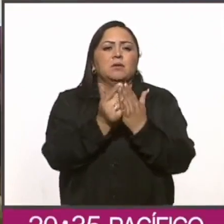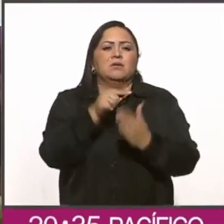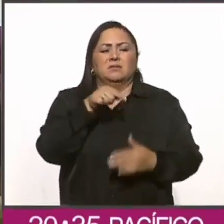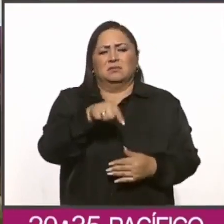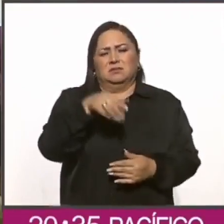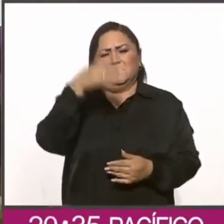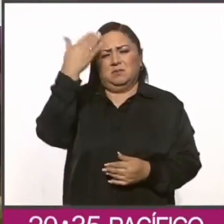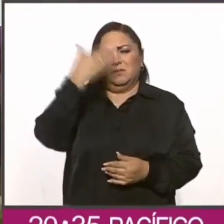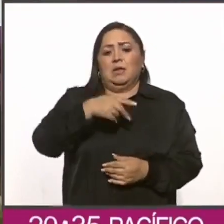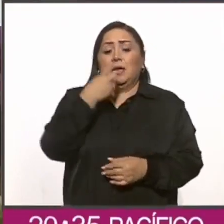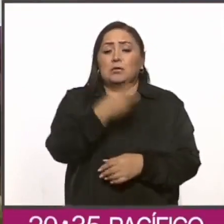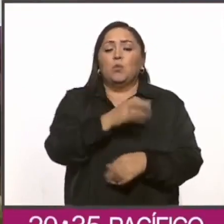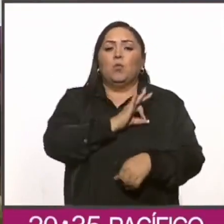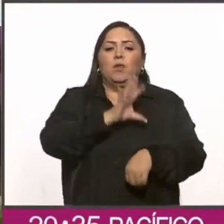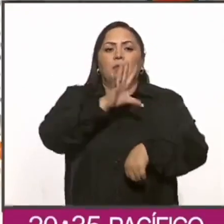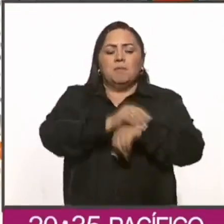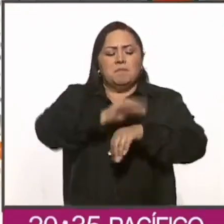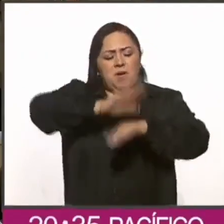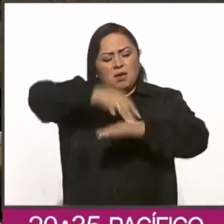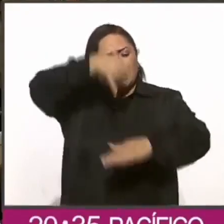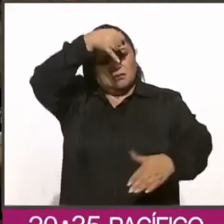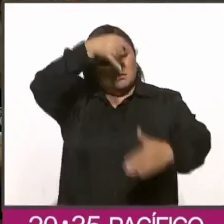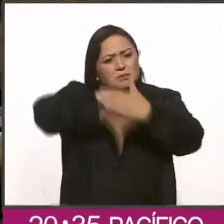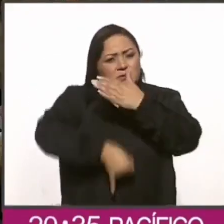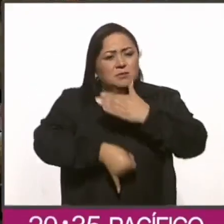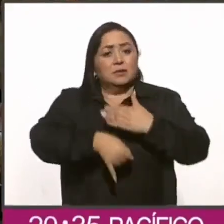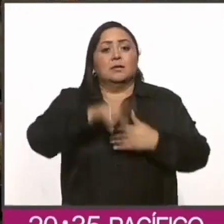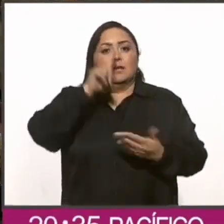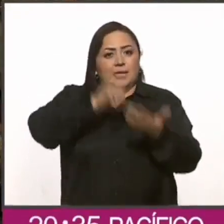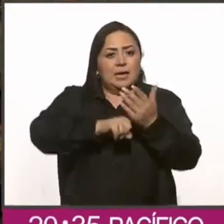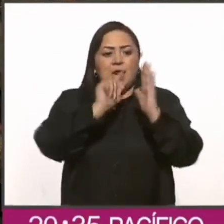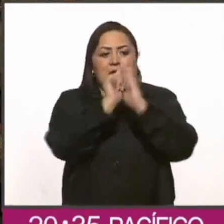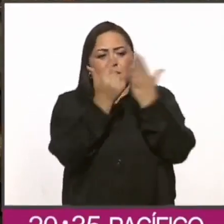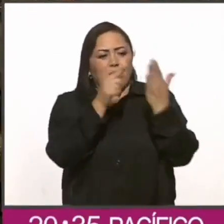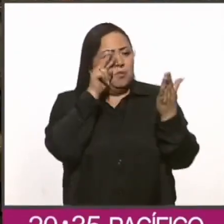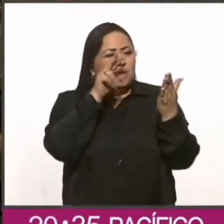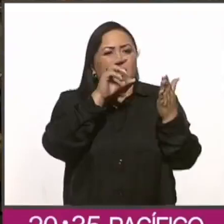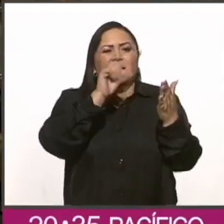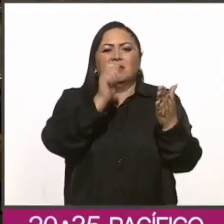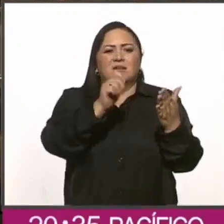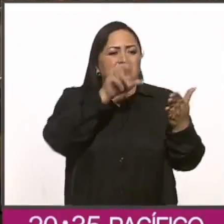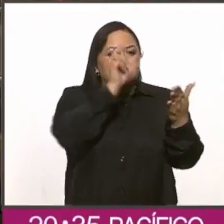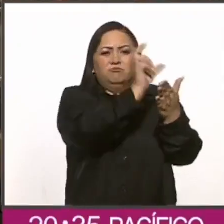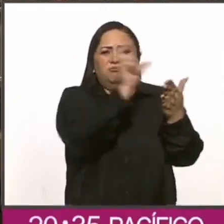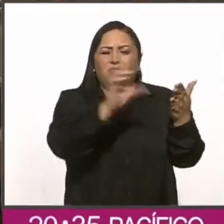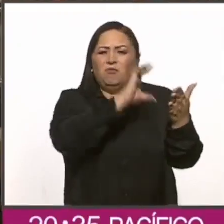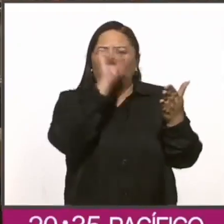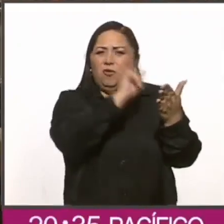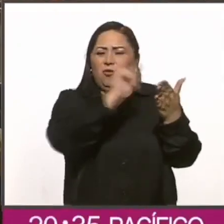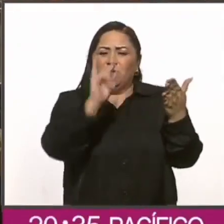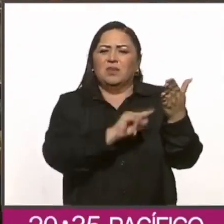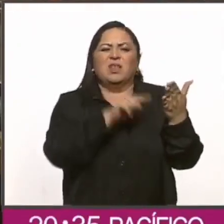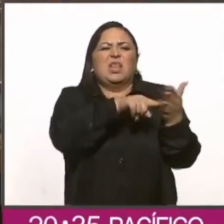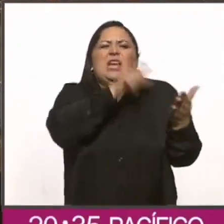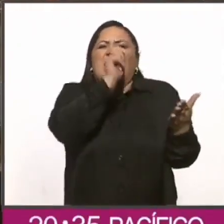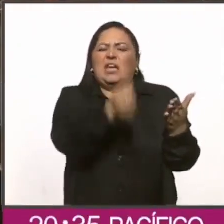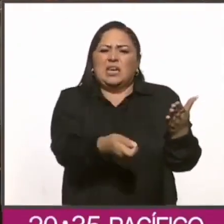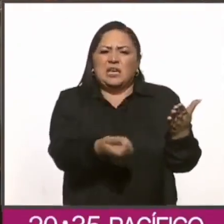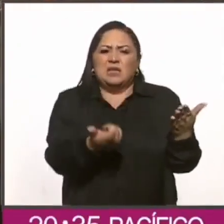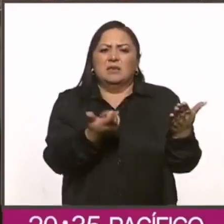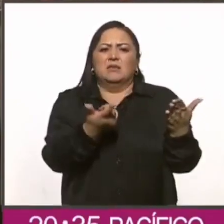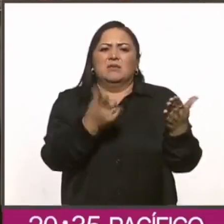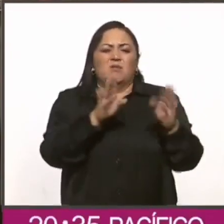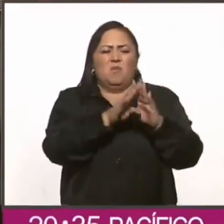Saberes permite profundizar. Va a venir dentro del libro el concepto formal de qué es la